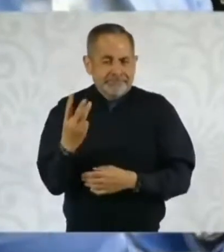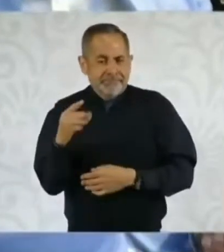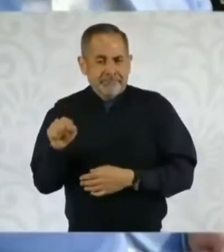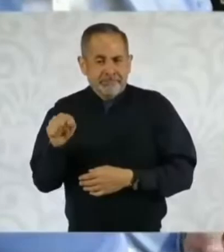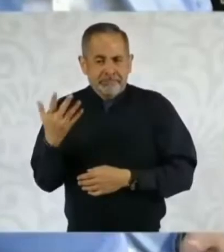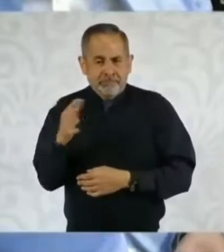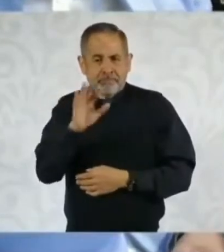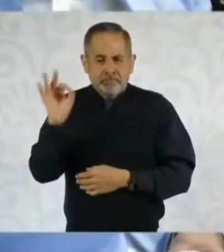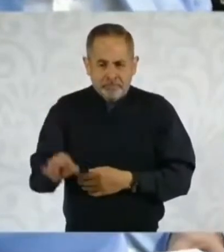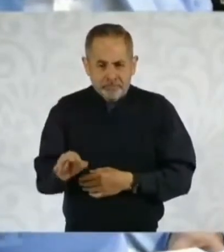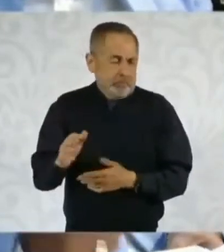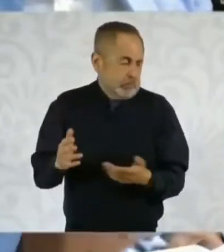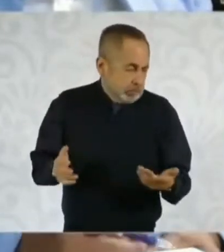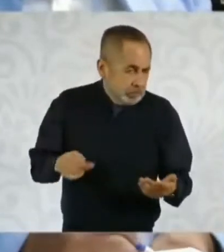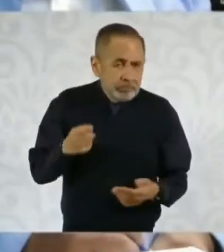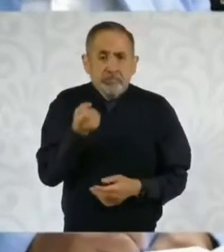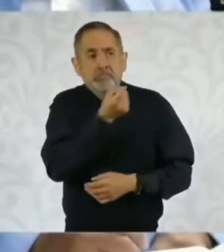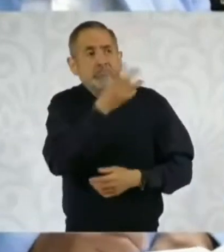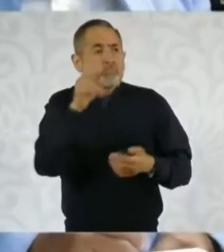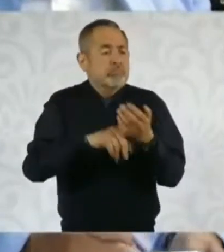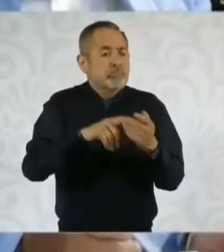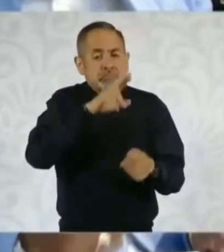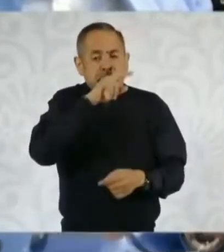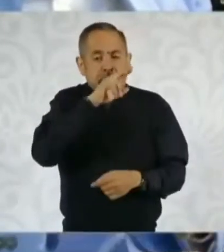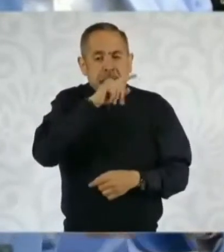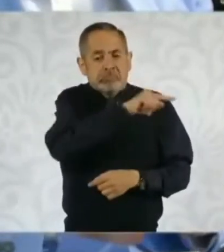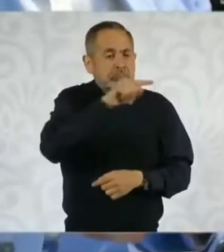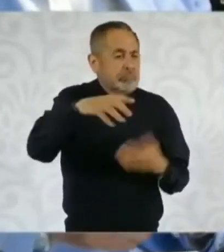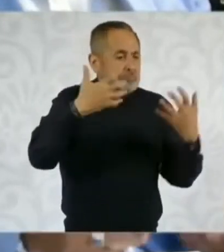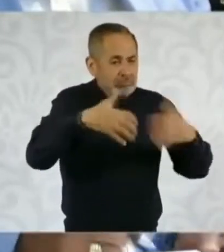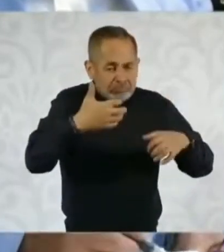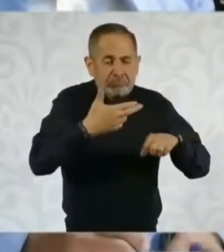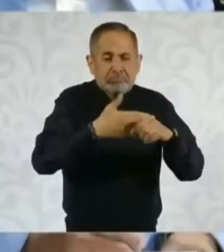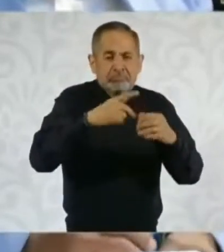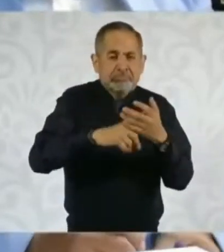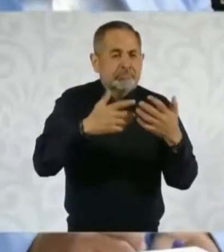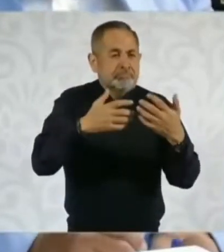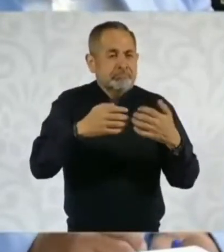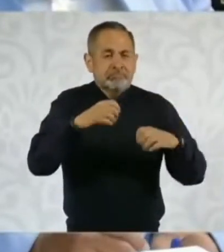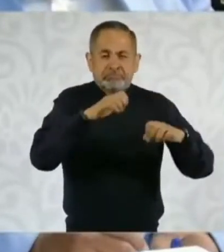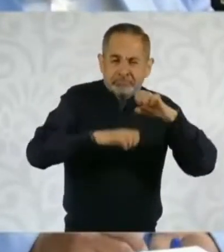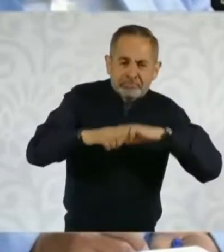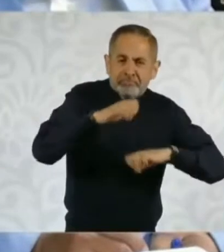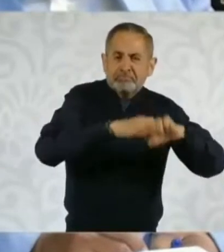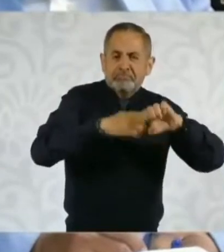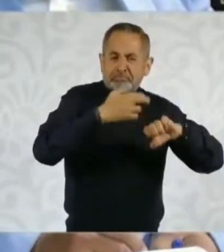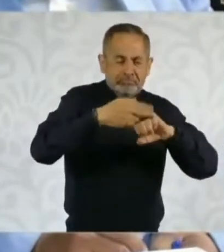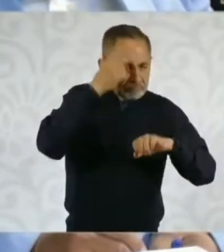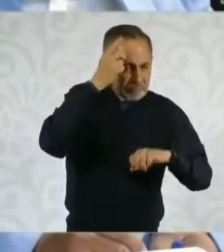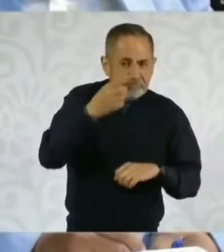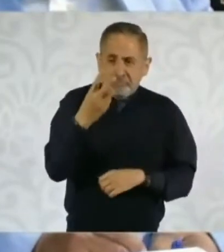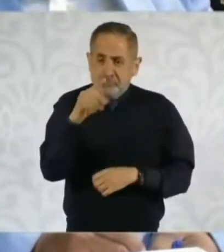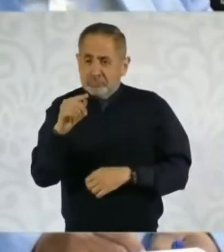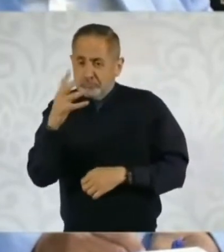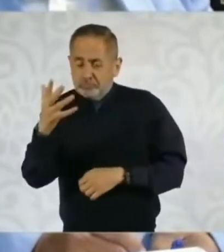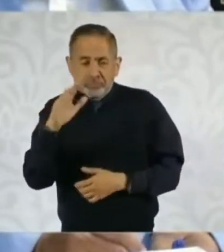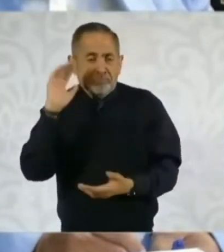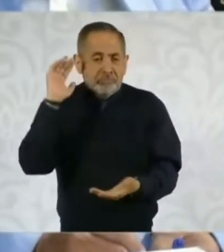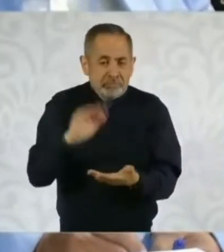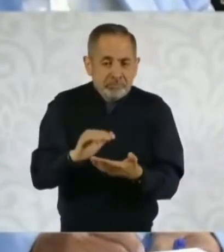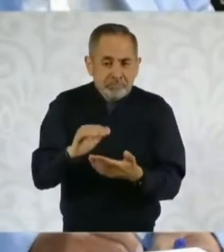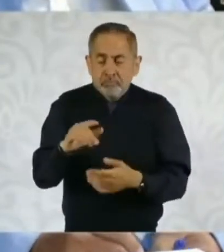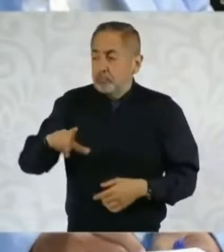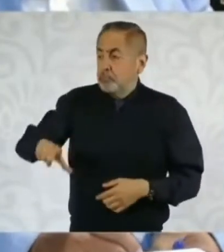pero existe mucha preocupación en el sector industrial, en el sector empresarial, de que esto signifique pues esta baja una inversión